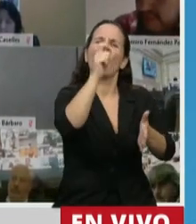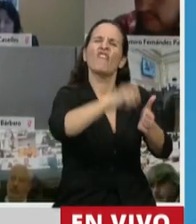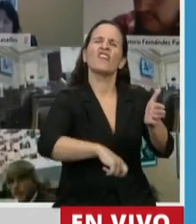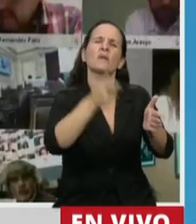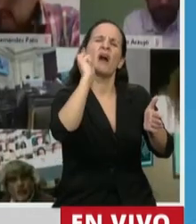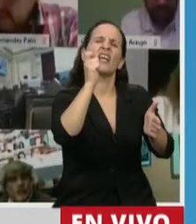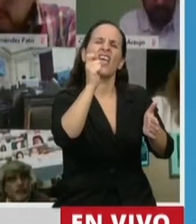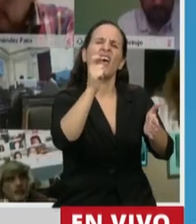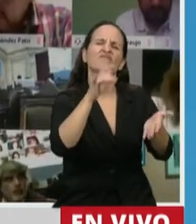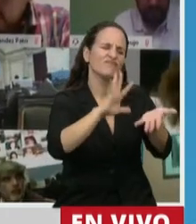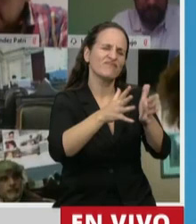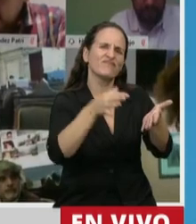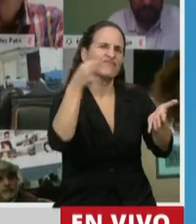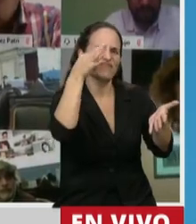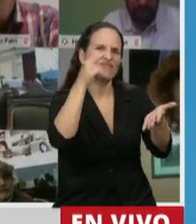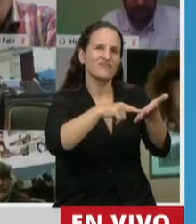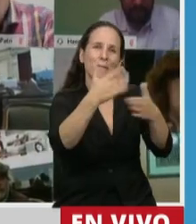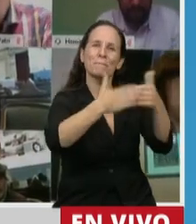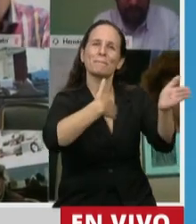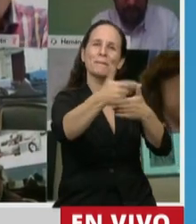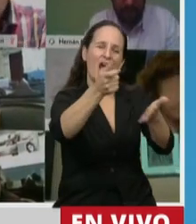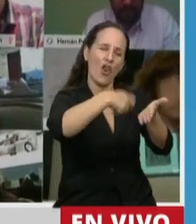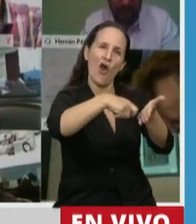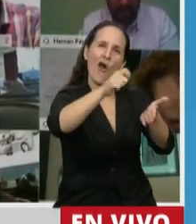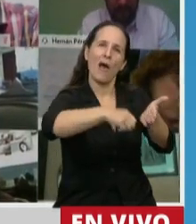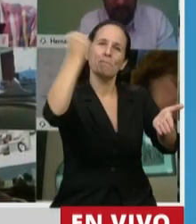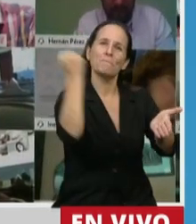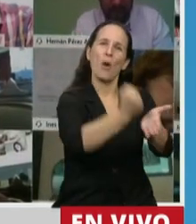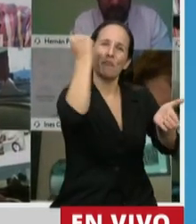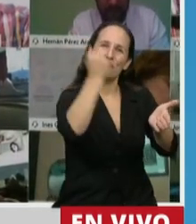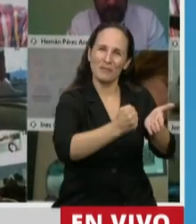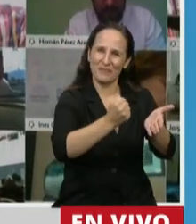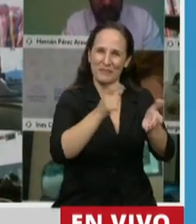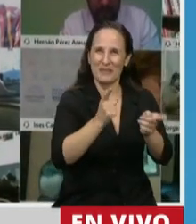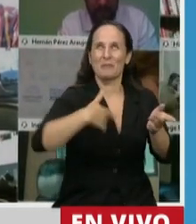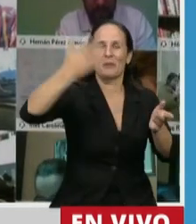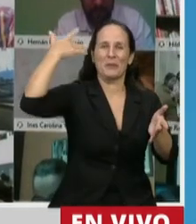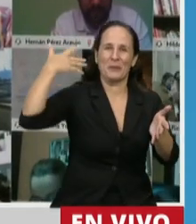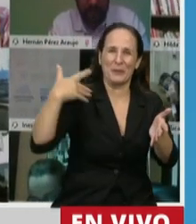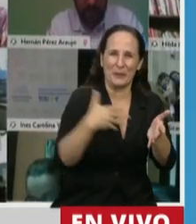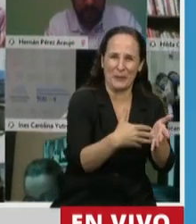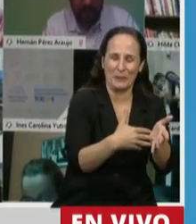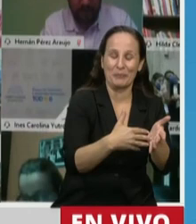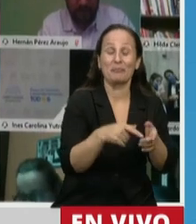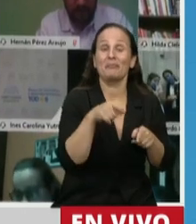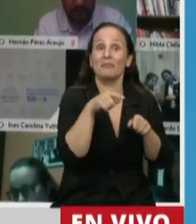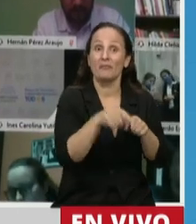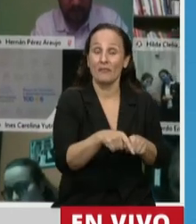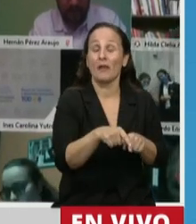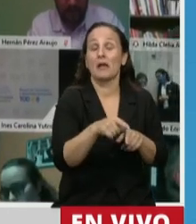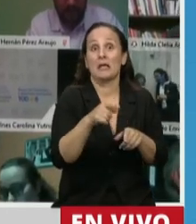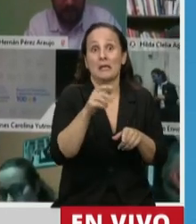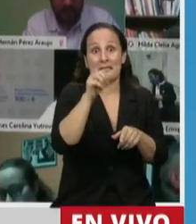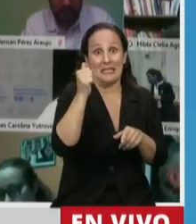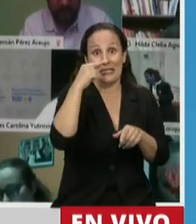firmaba, era por vía manuscrita y con un sello, que es el método tradicional. A partir de eso, y